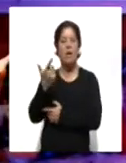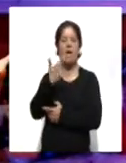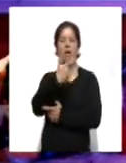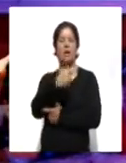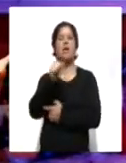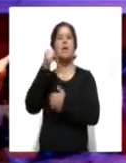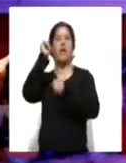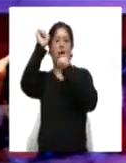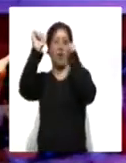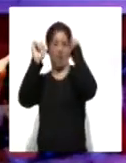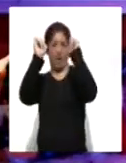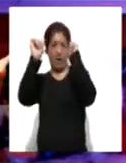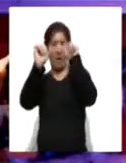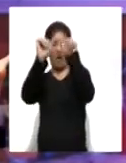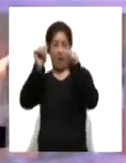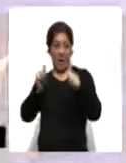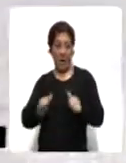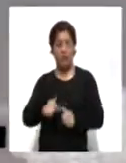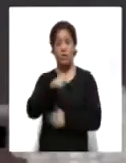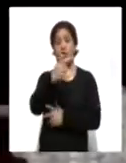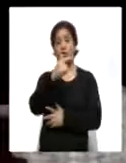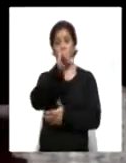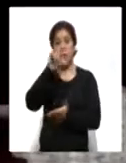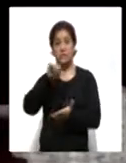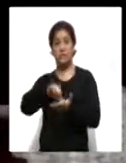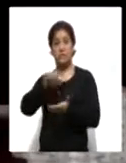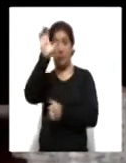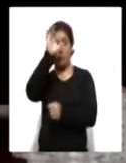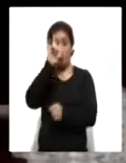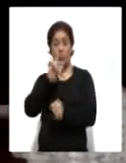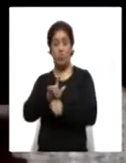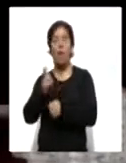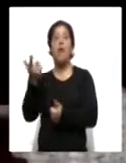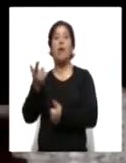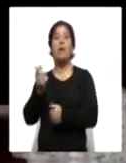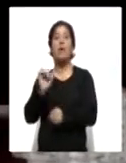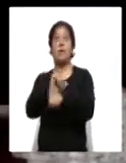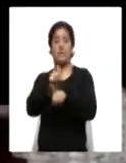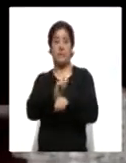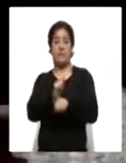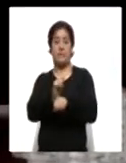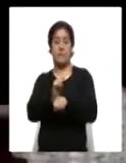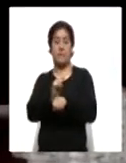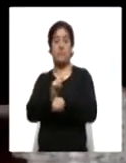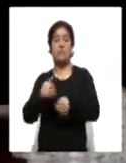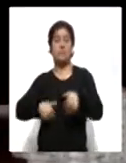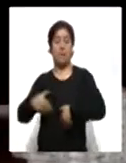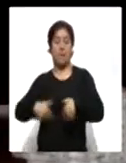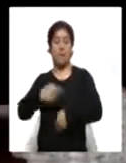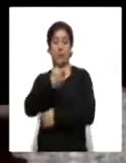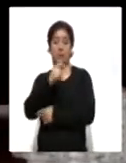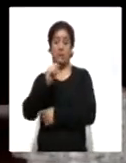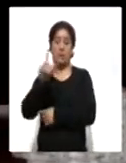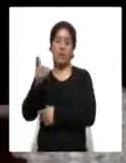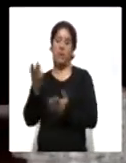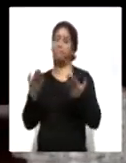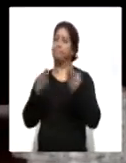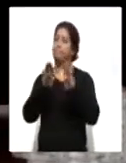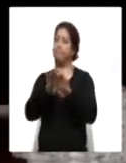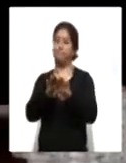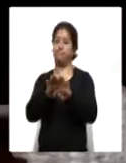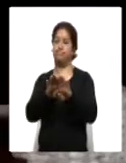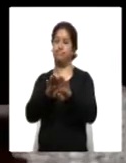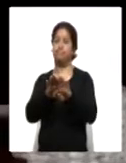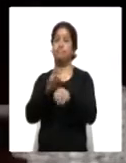Arte, los 12 centros culturales y el Teatro Xicoténcatl, permanecerán cerrados hasta nuevo aviso. Para Hora Noticias, Lorena